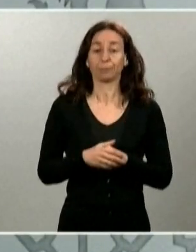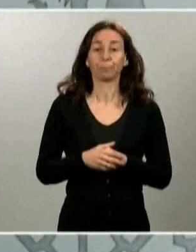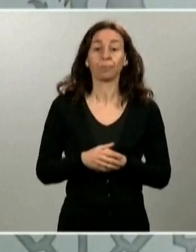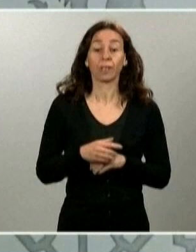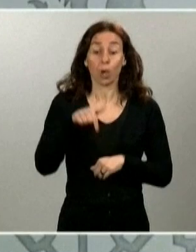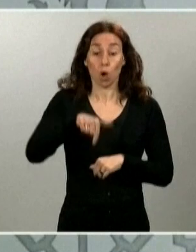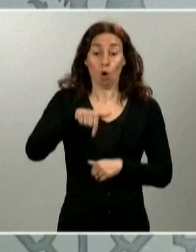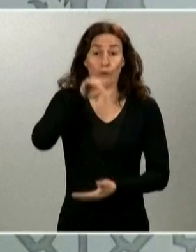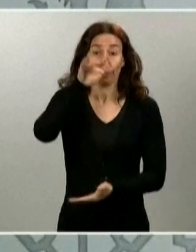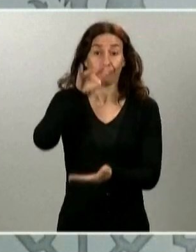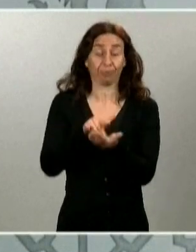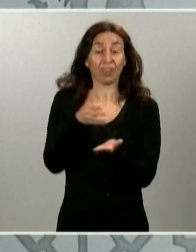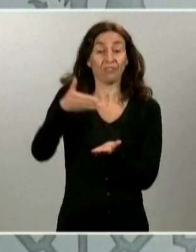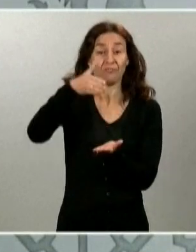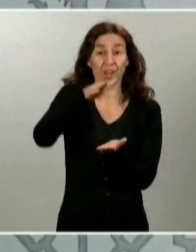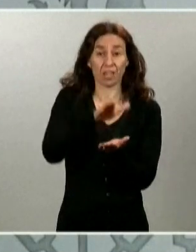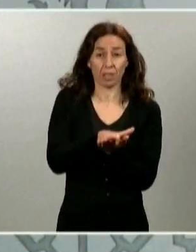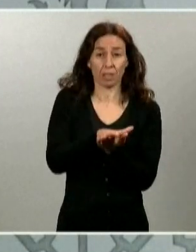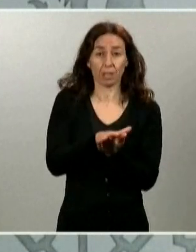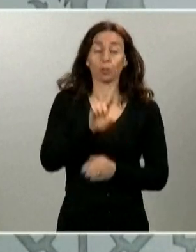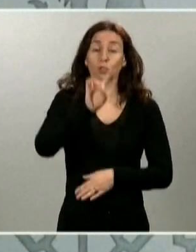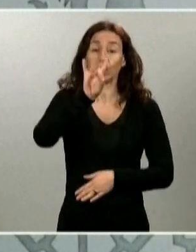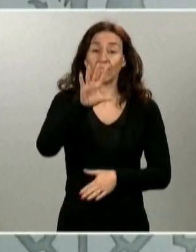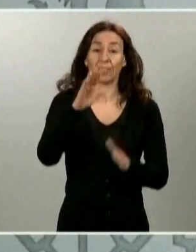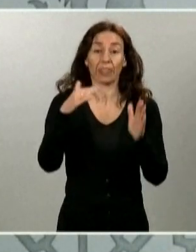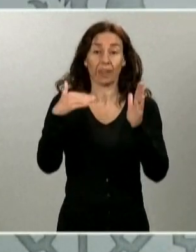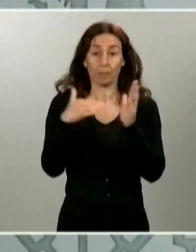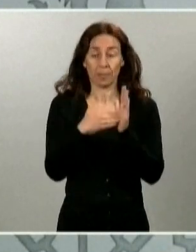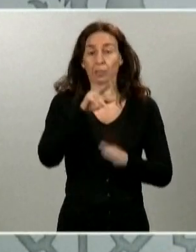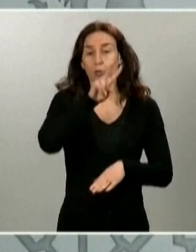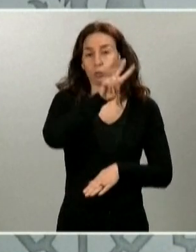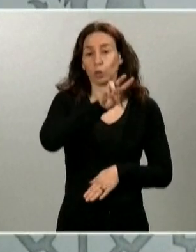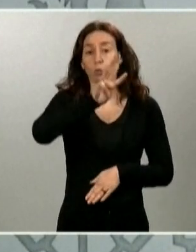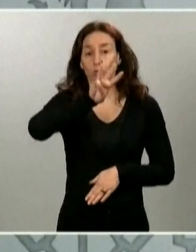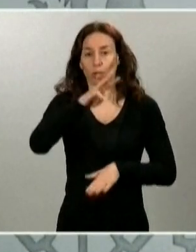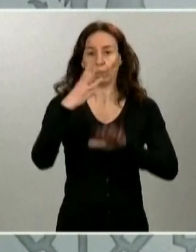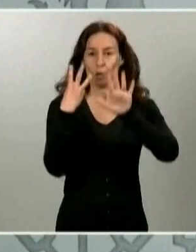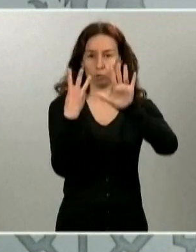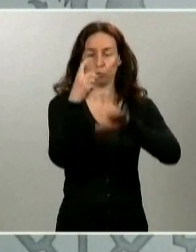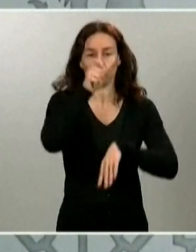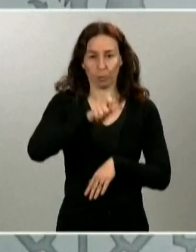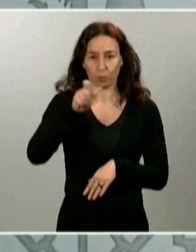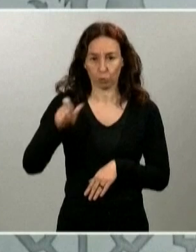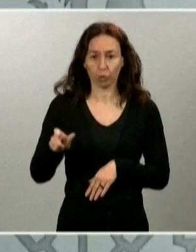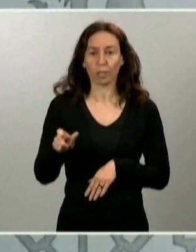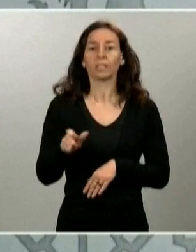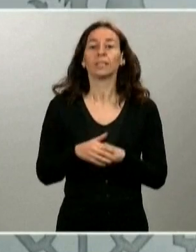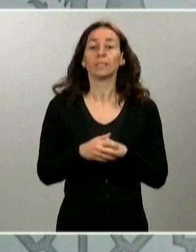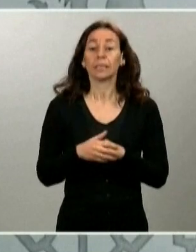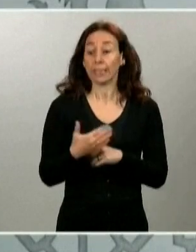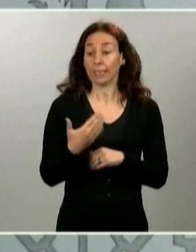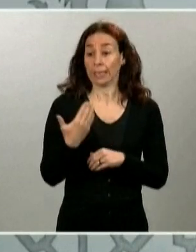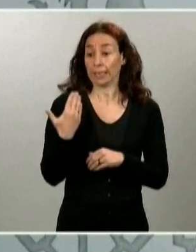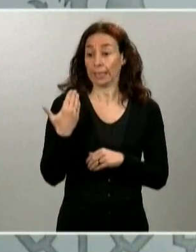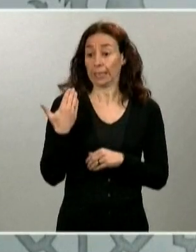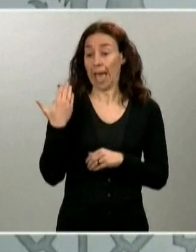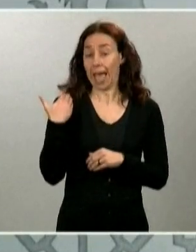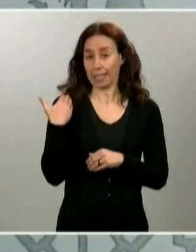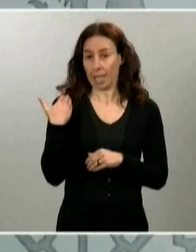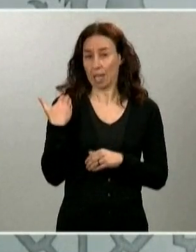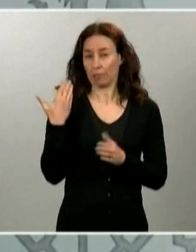acumulados son 15.238 personas y los fallecidos registrados en el día de ayer fueron